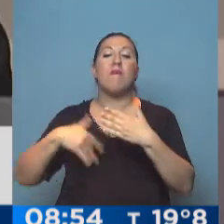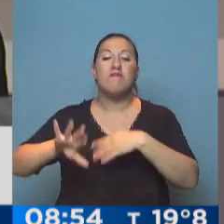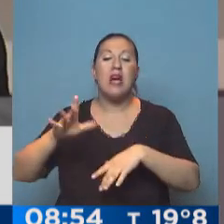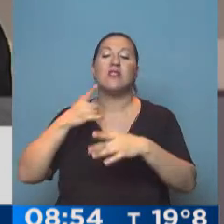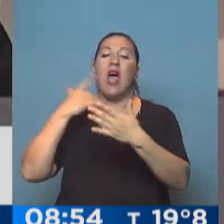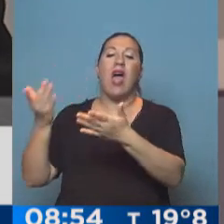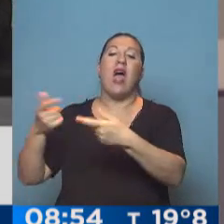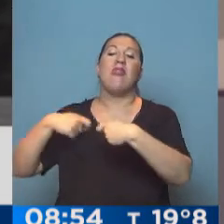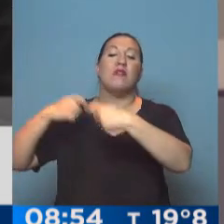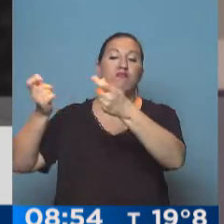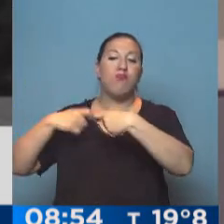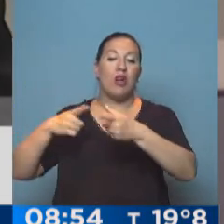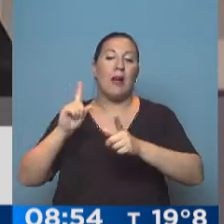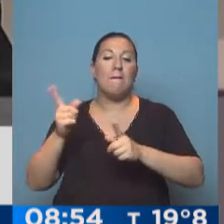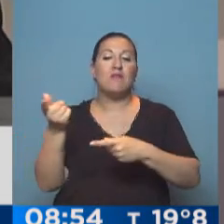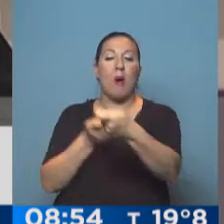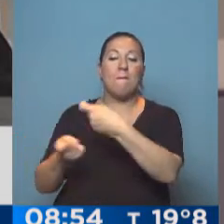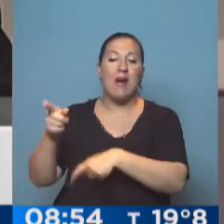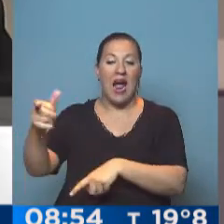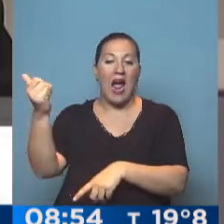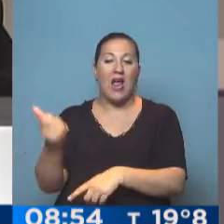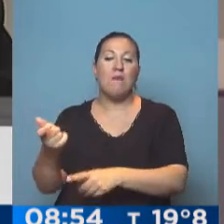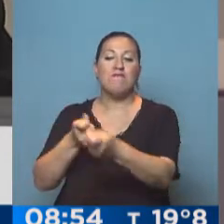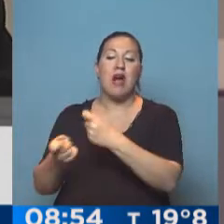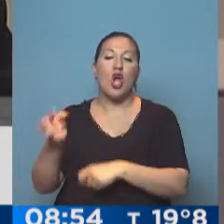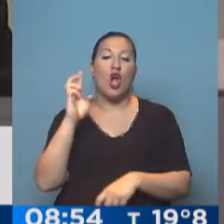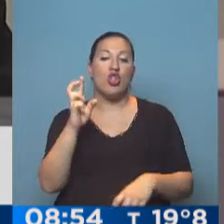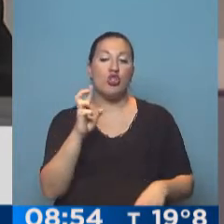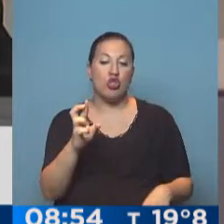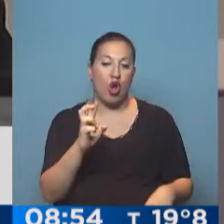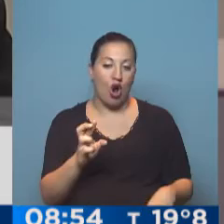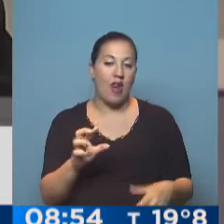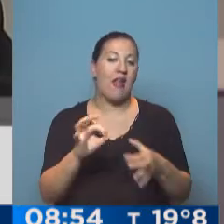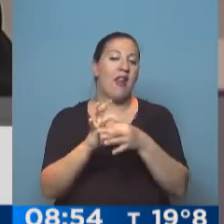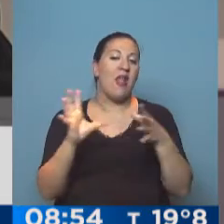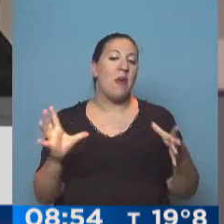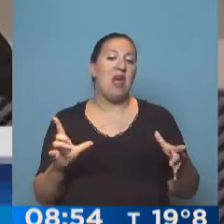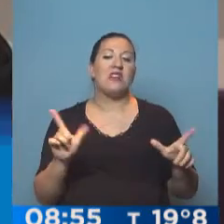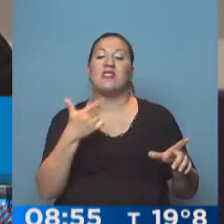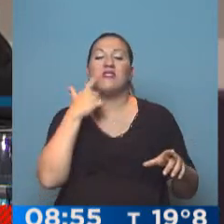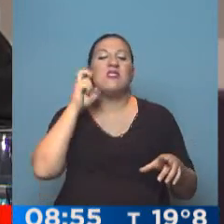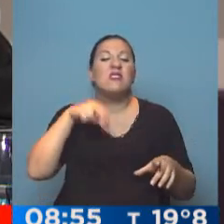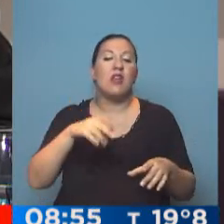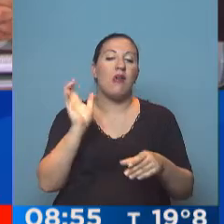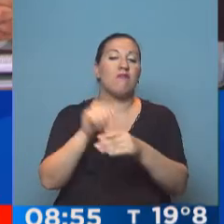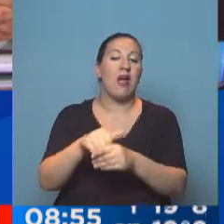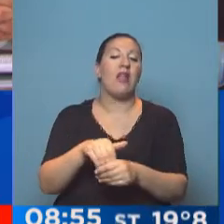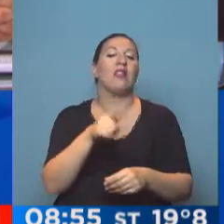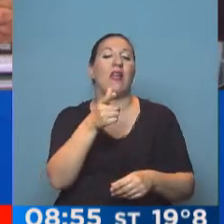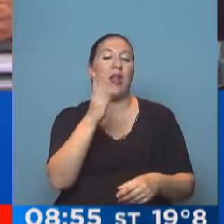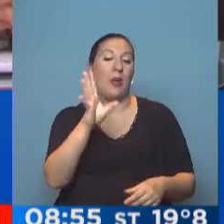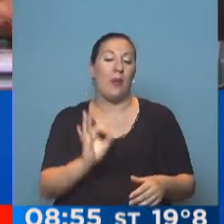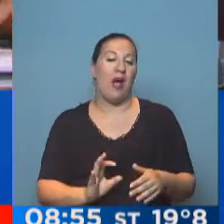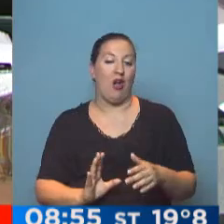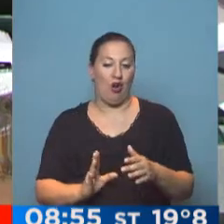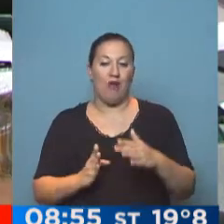en definitiva los que manejarían el valor del dólar en un mercado absolutamente libre y sin intervención de la autoridad monetaria. Gracias.